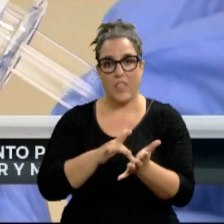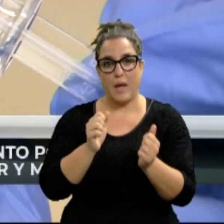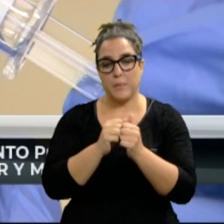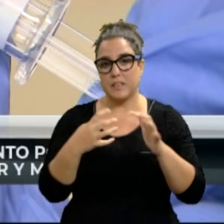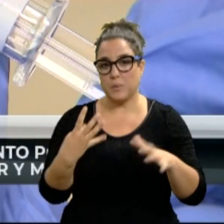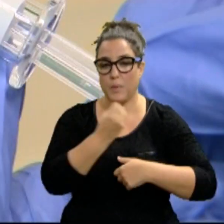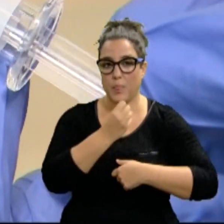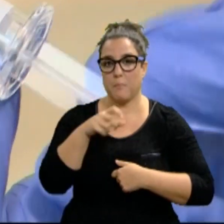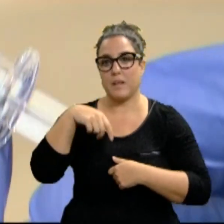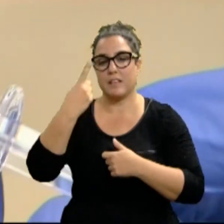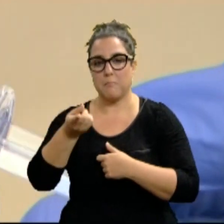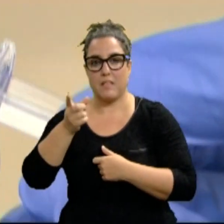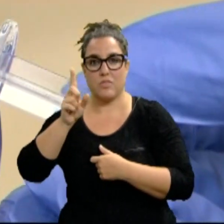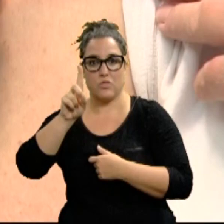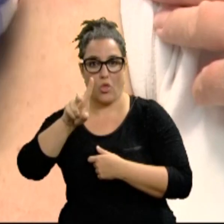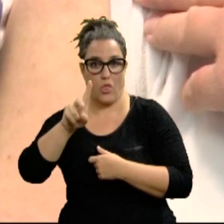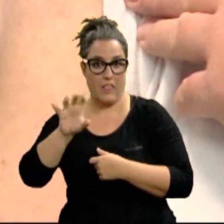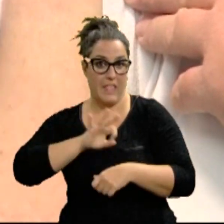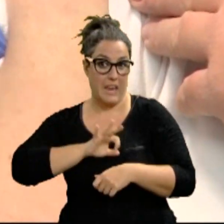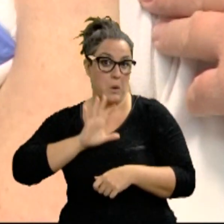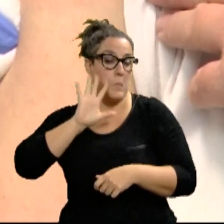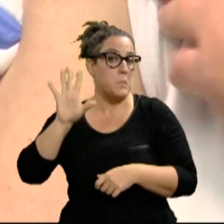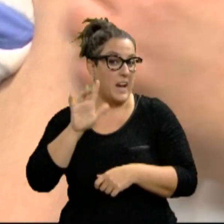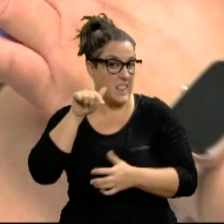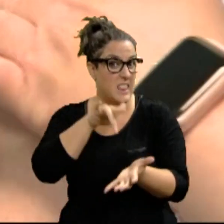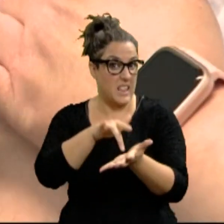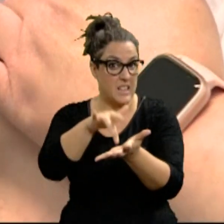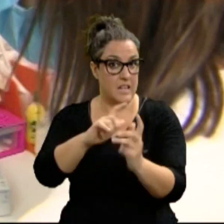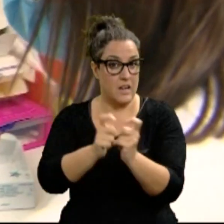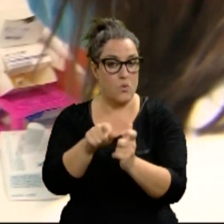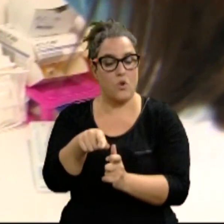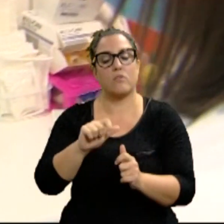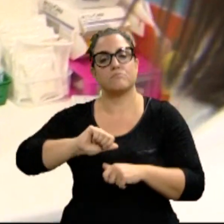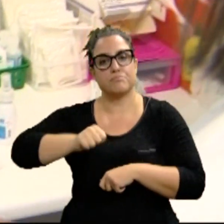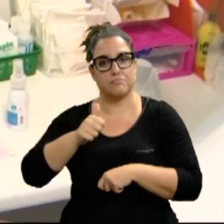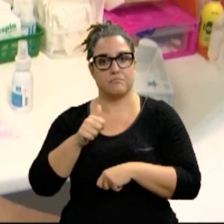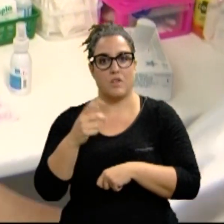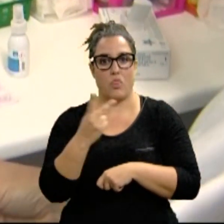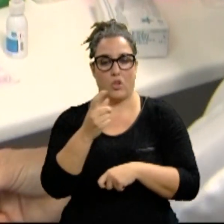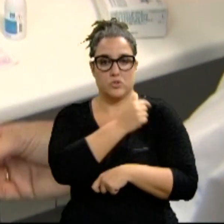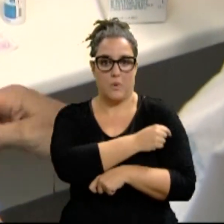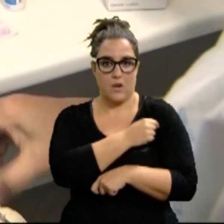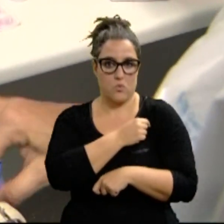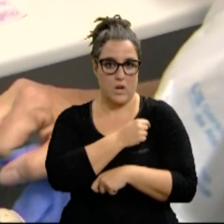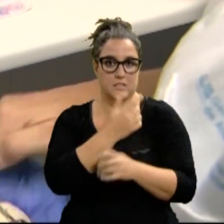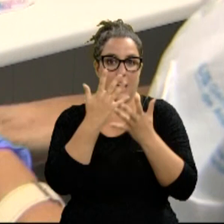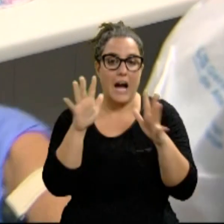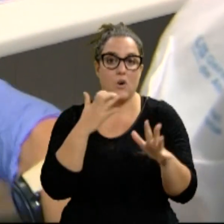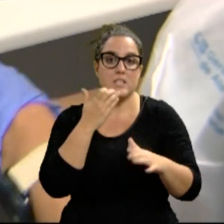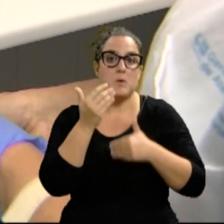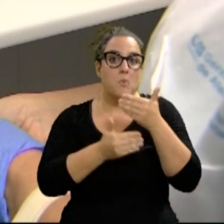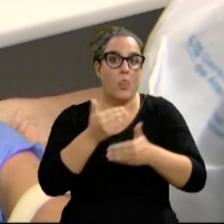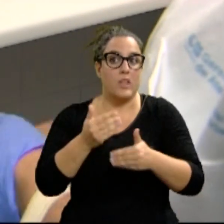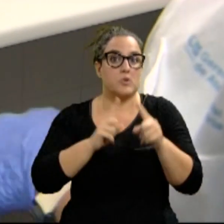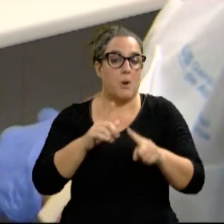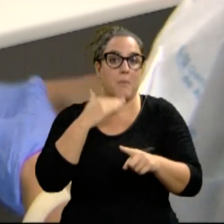diciembre y 12 de enero. Previsiblemente entonces se dará luz verde a las dos vacunas contra el coronavirus, a no ser que el proceso presente algún problema.